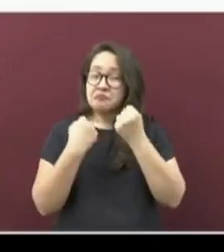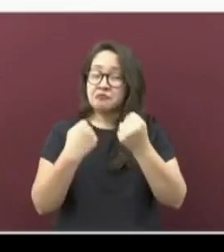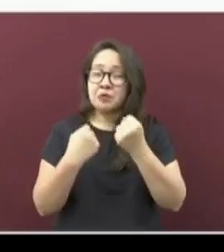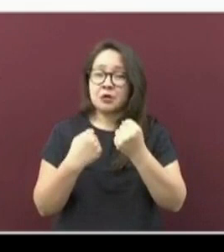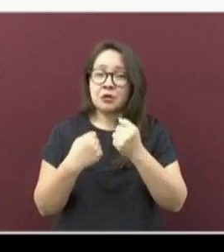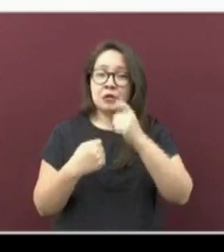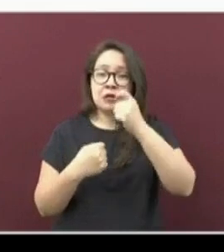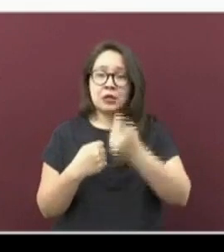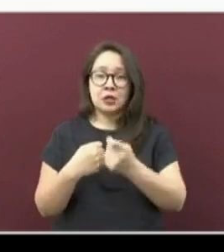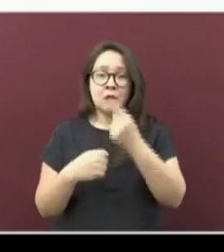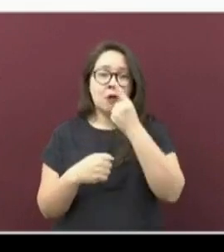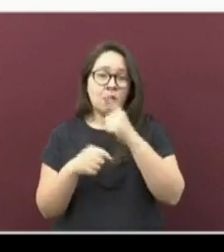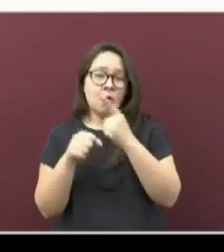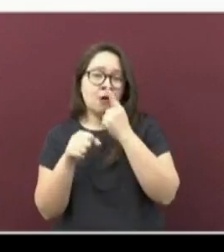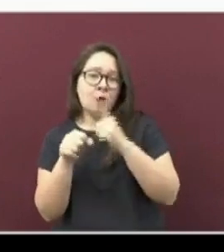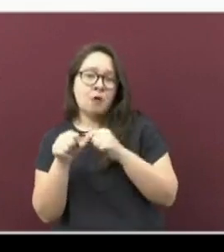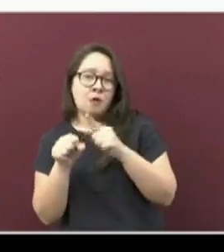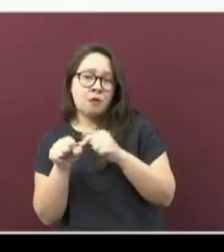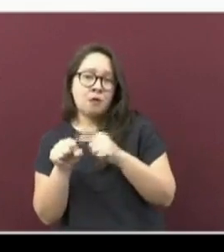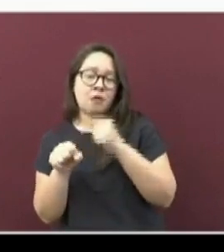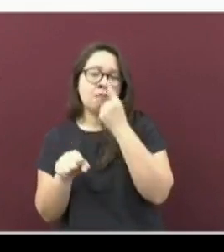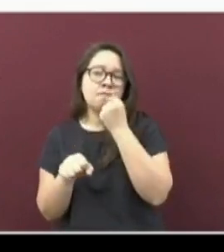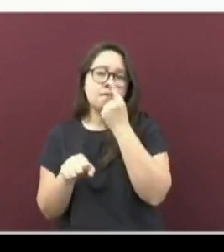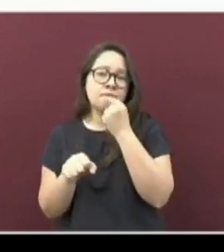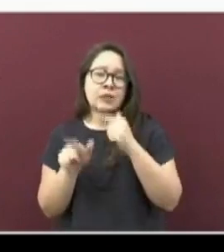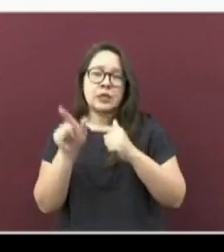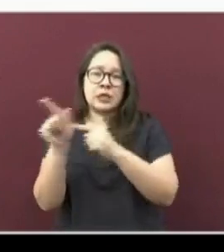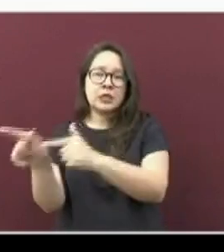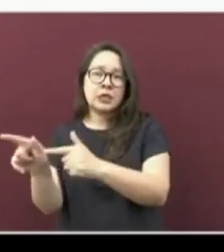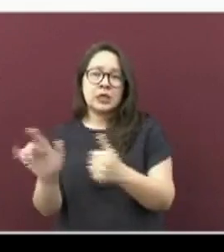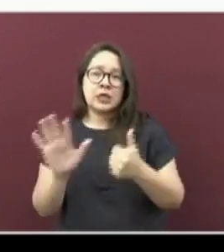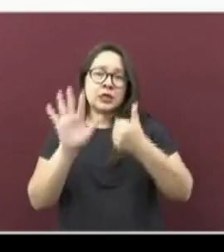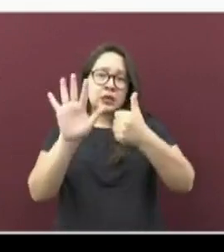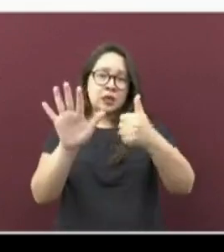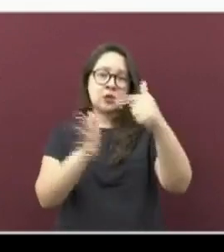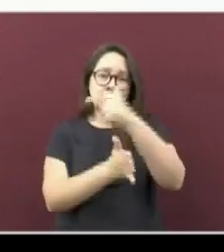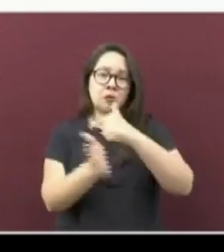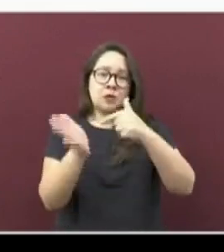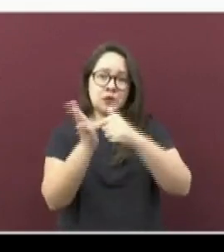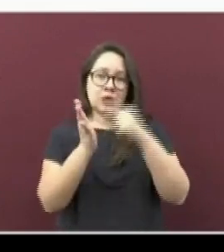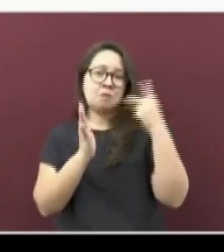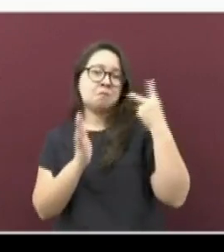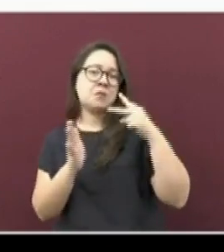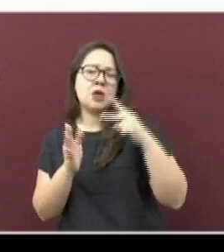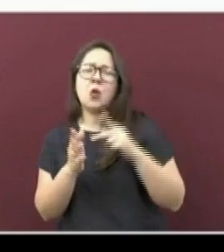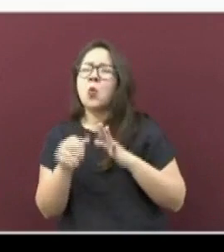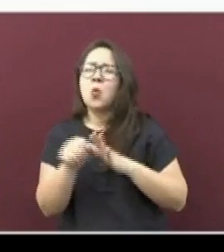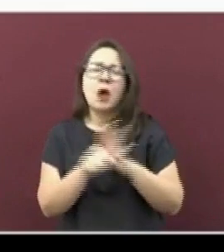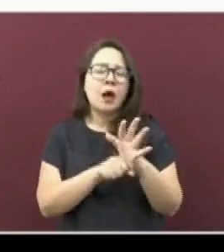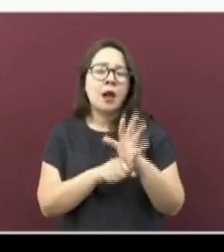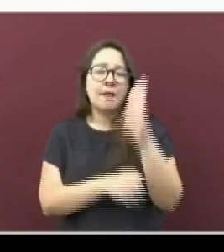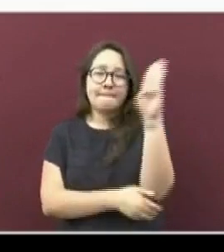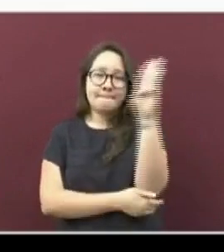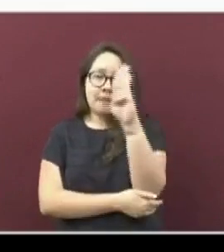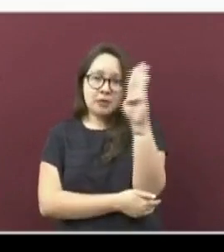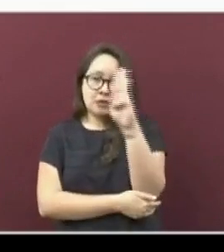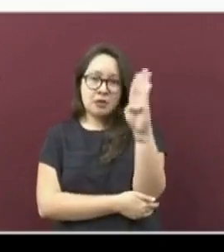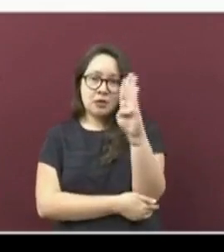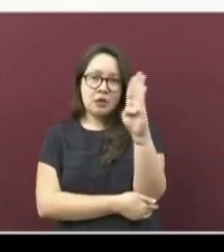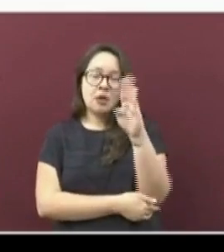es decir, color rojo, continúa en seis municipios de la entidad que son Banderilla,